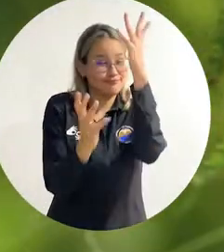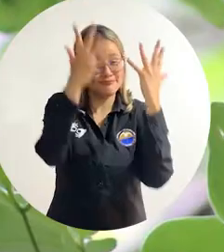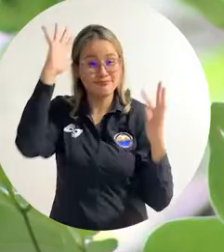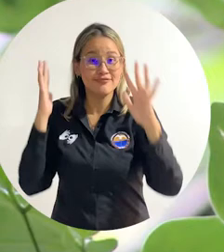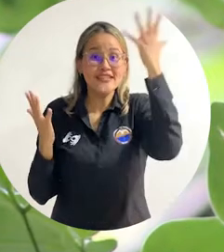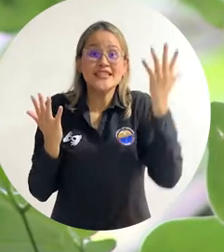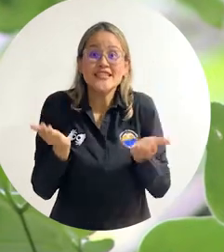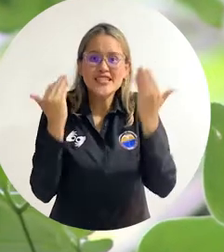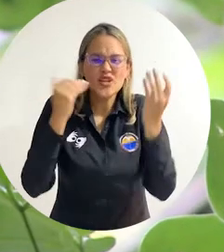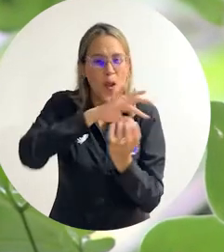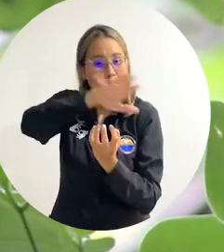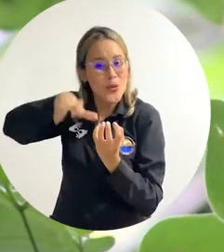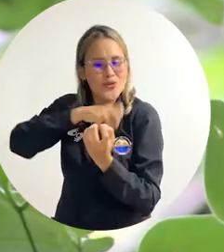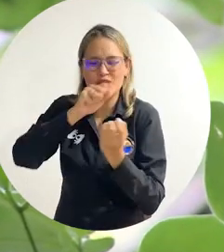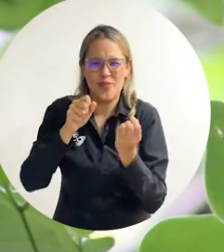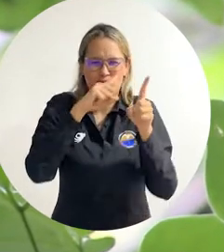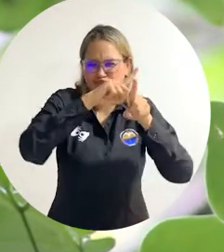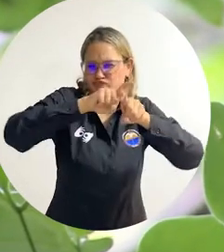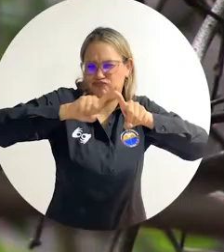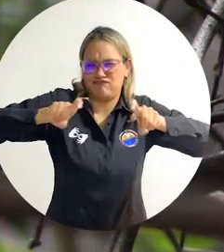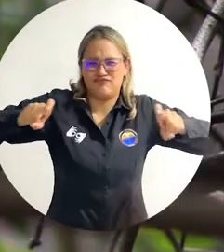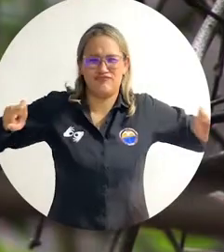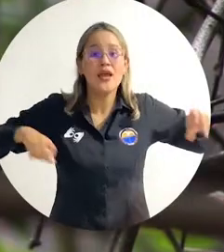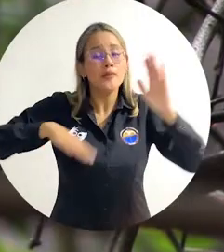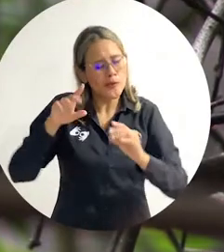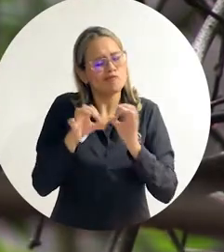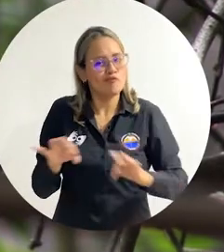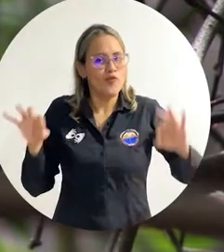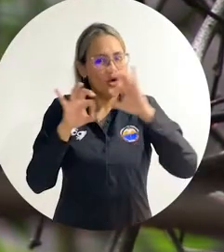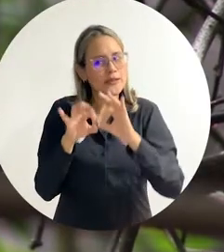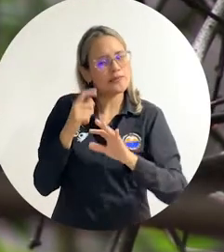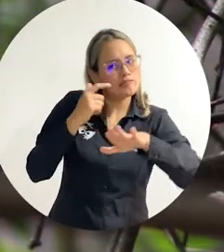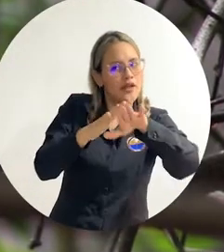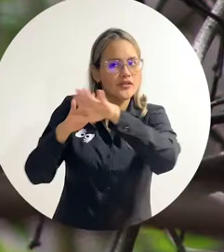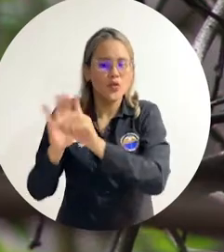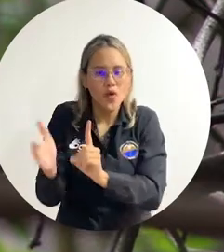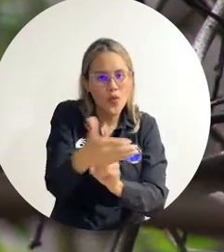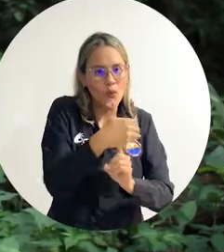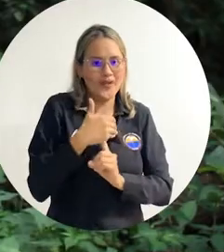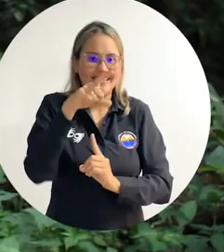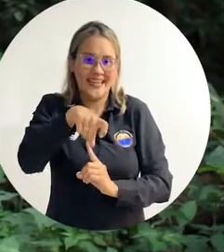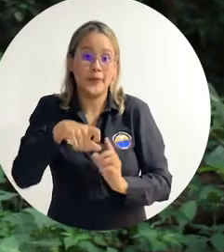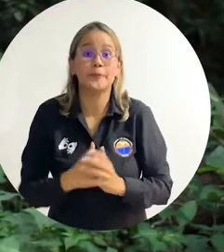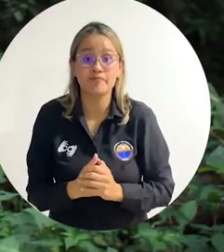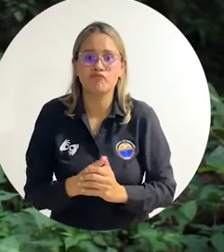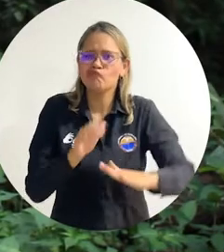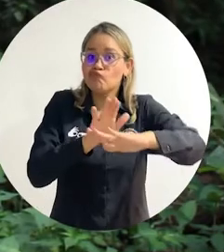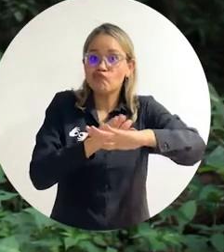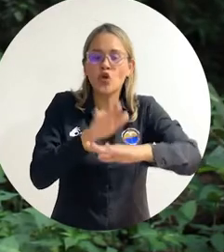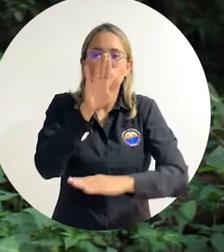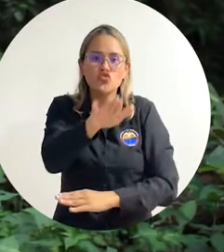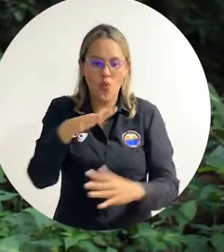los servicios ecosistémicos que este entorno brinda, permite dar a conocer las especies que se pueden proteger en un área reservada. Con respecto al espectro